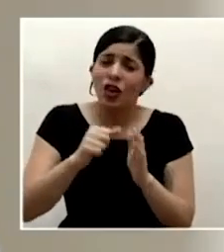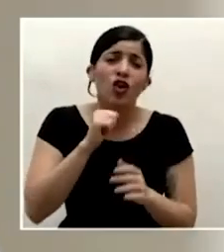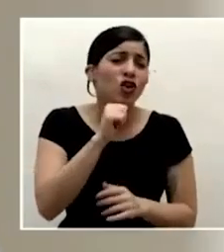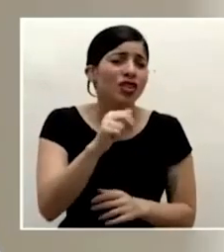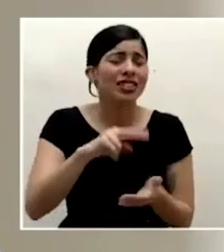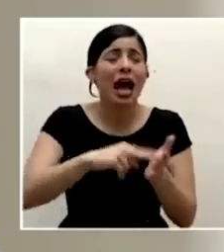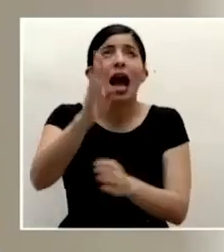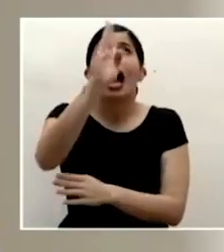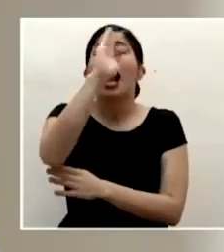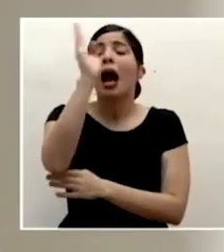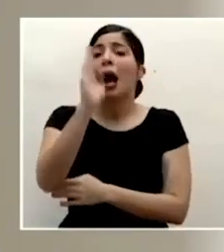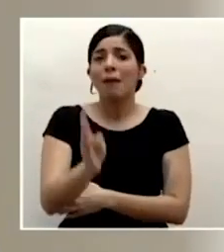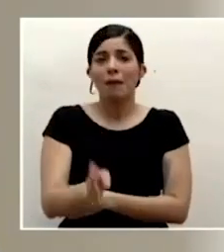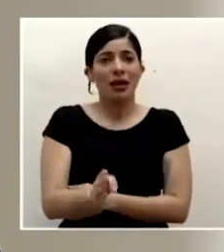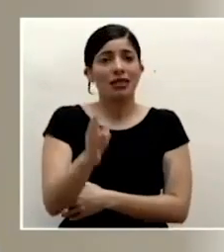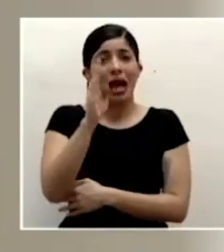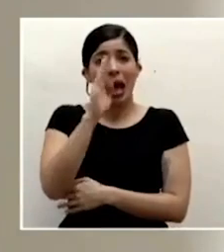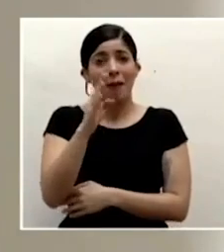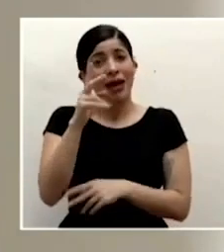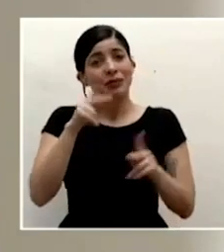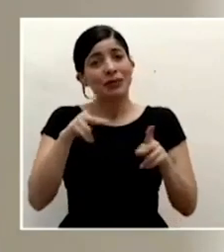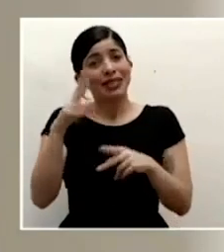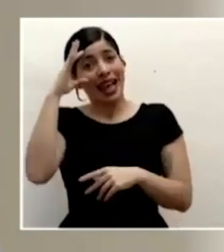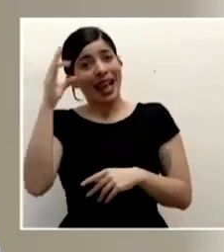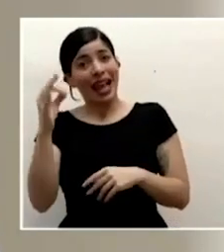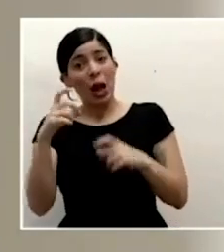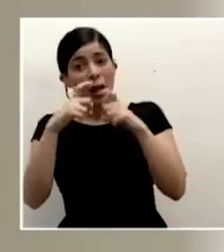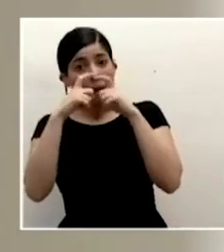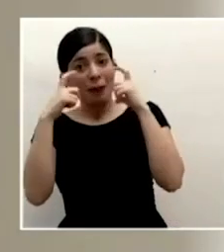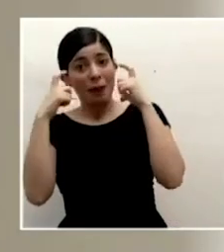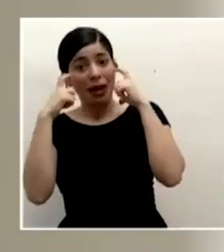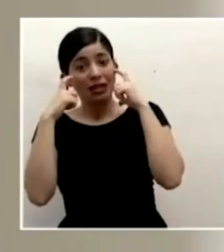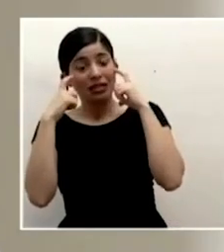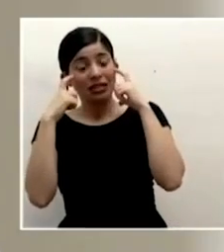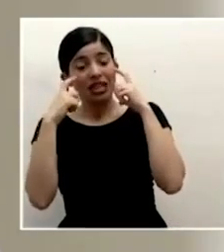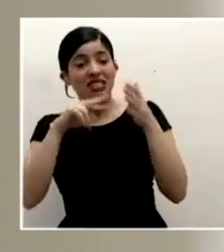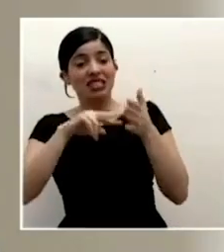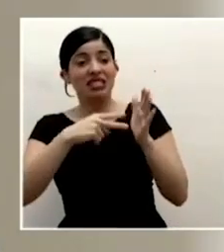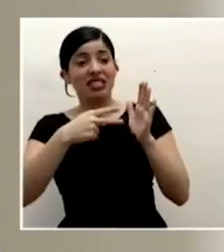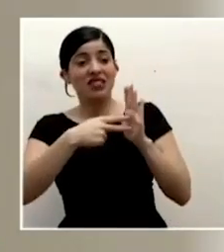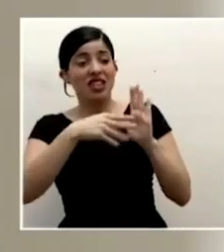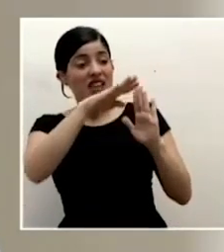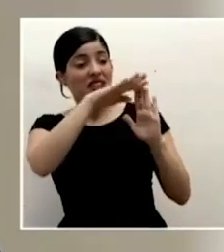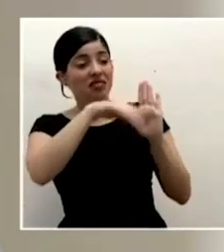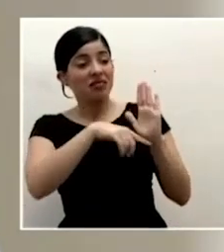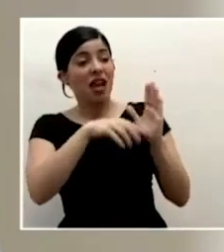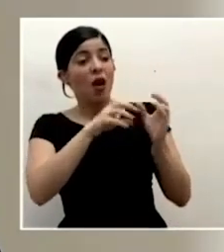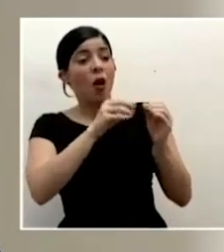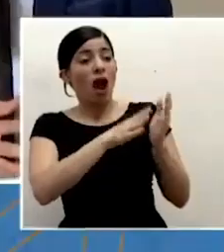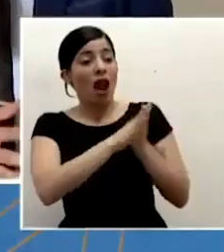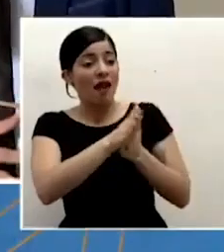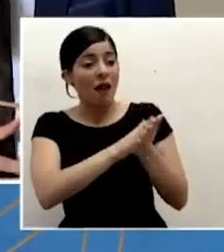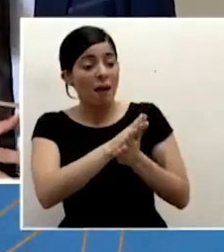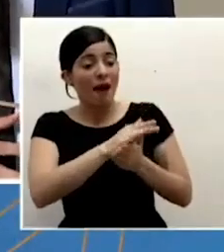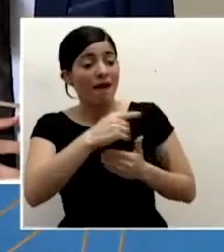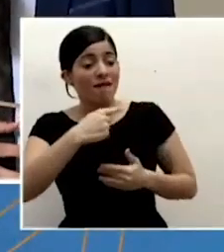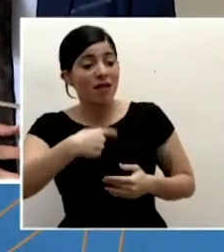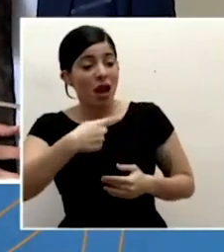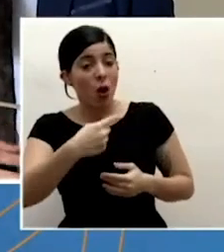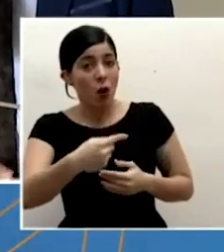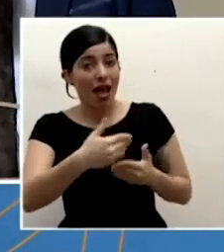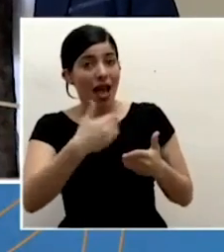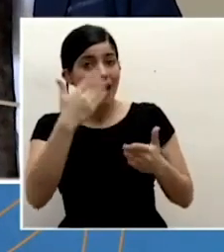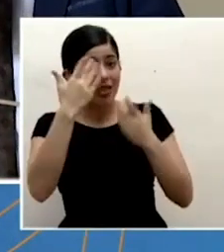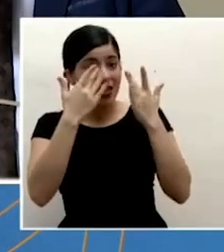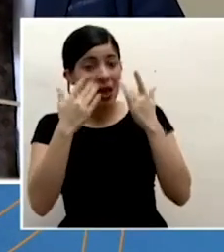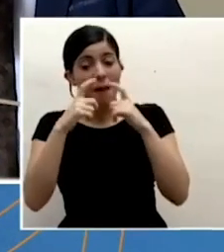jamás de que el uso de mascarilla va a sustituir el lavado de manos frecuente, especialmente antes de tocarnos